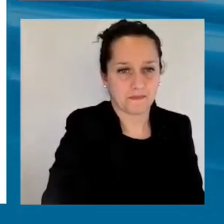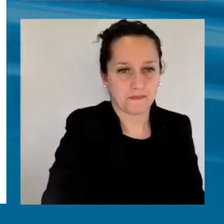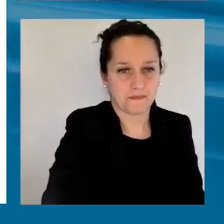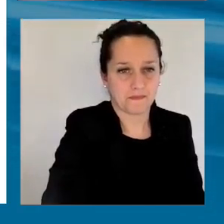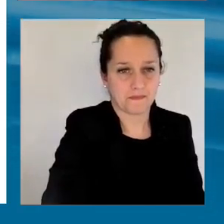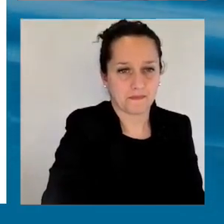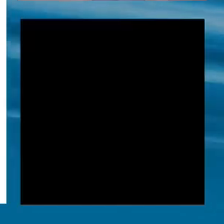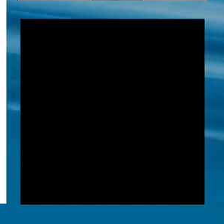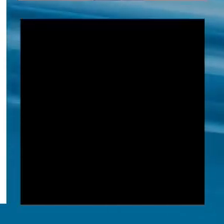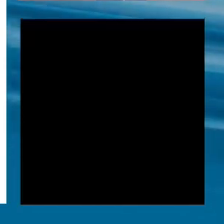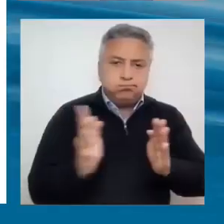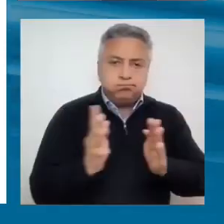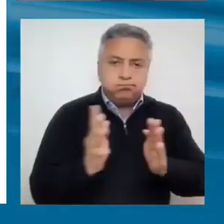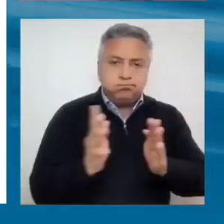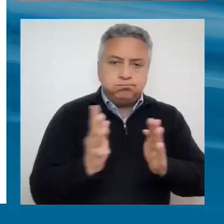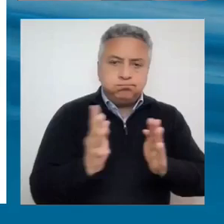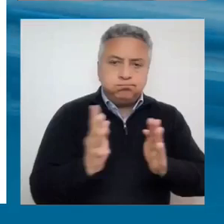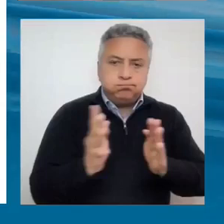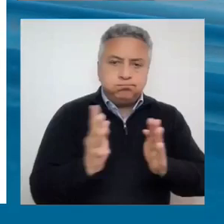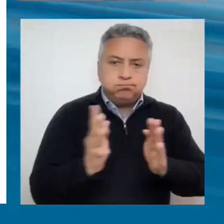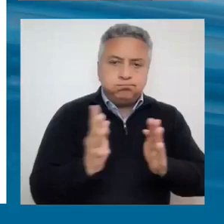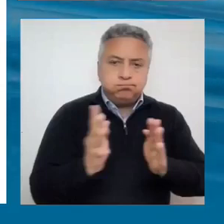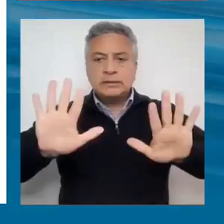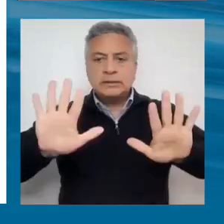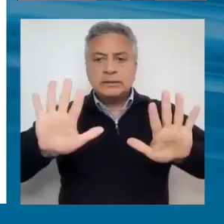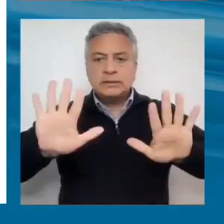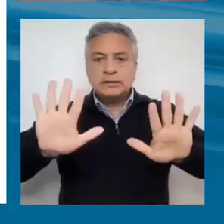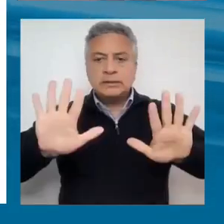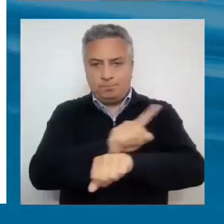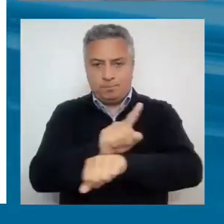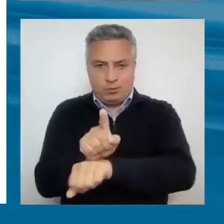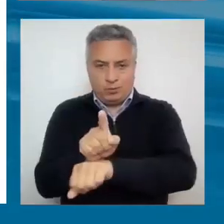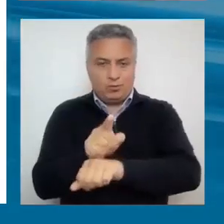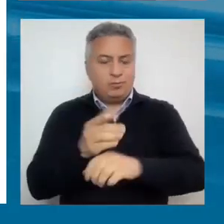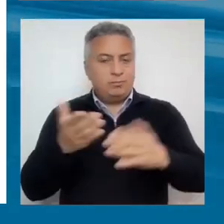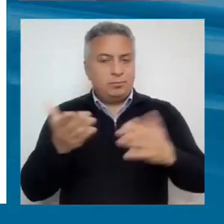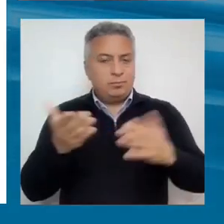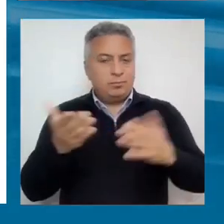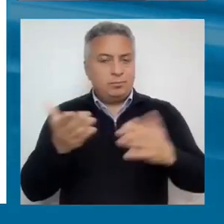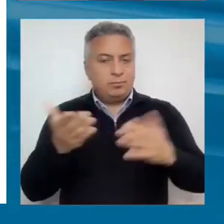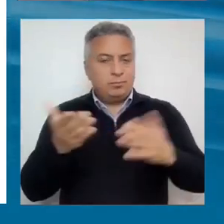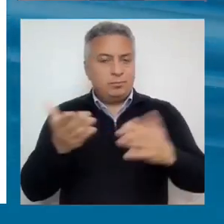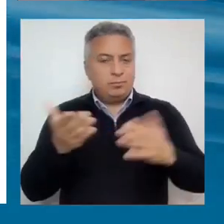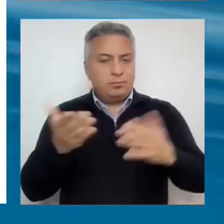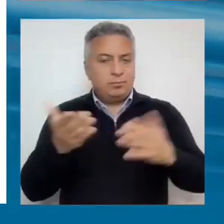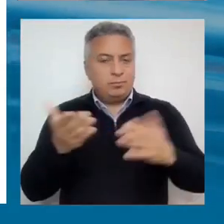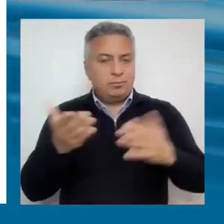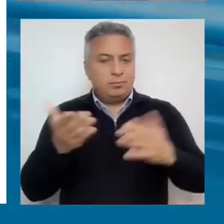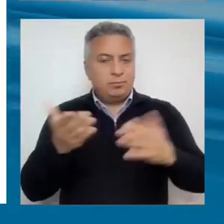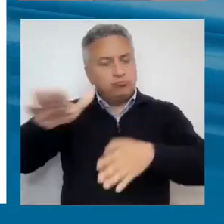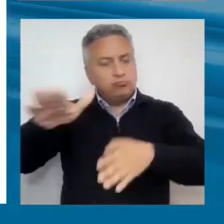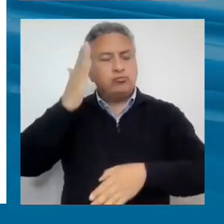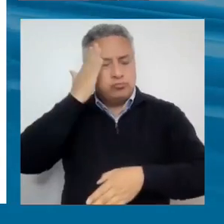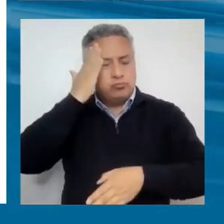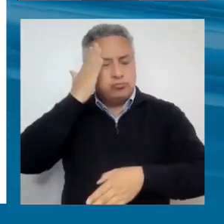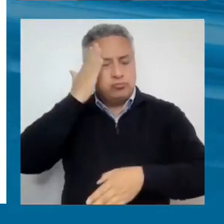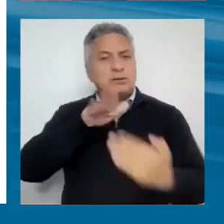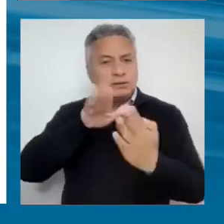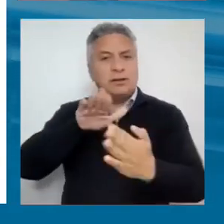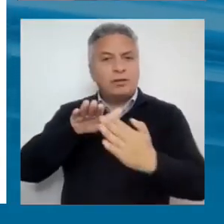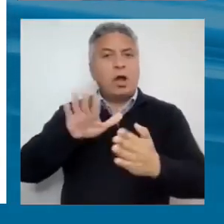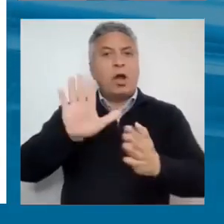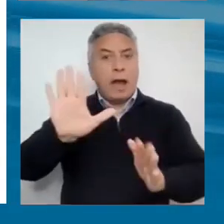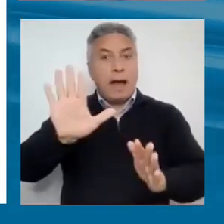cosas, porque es una tradición. La CEPAL siempre ha pensado los retos del desarrollo nacional, pero con referencia a la economía mundial.